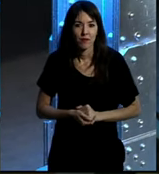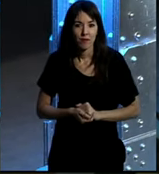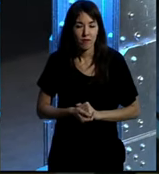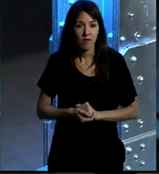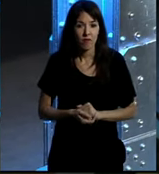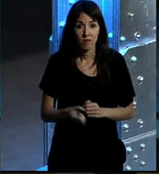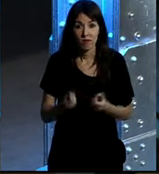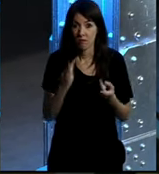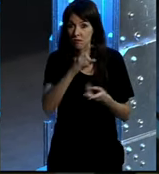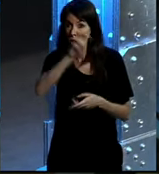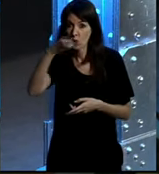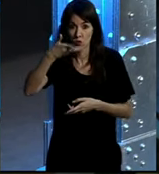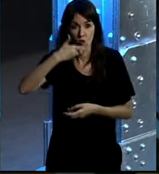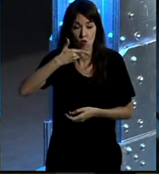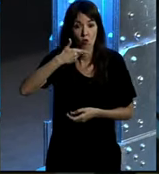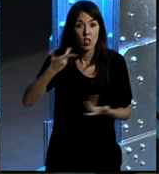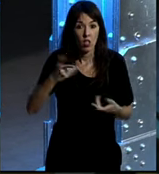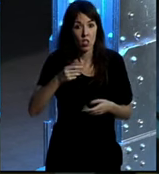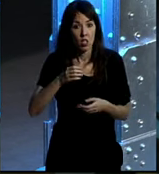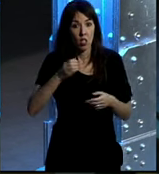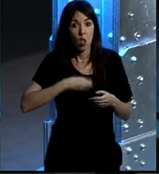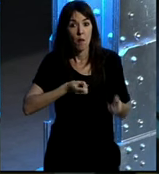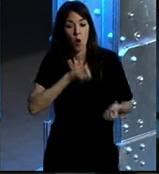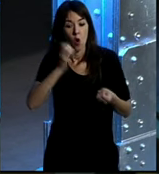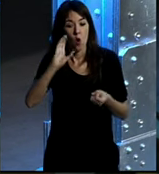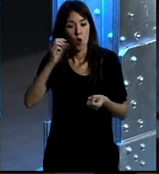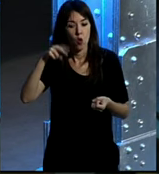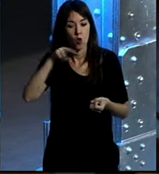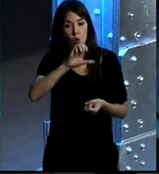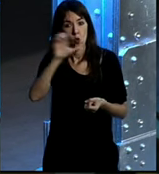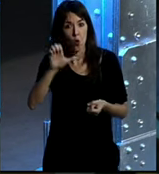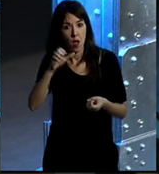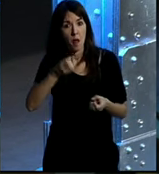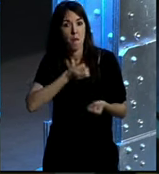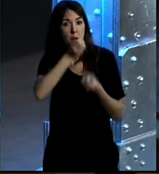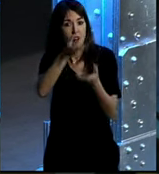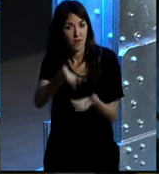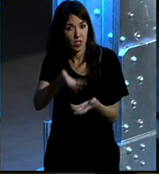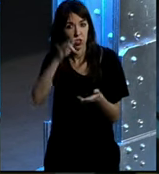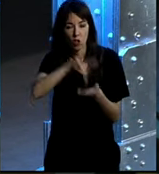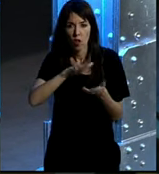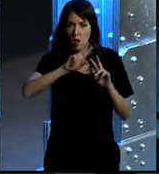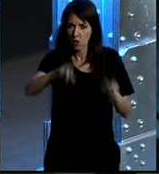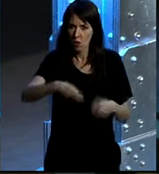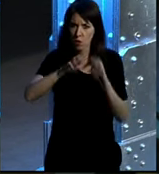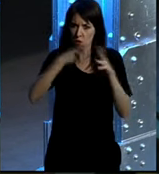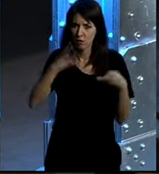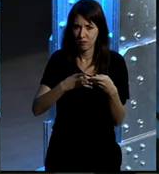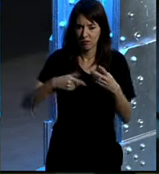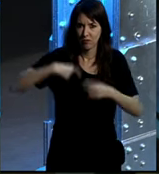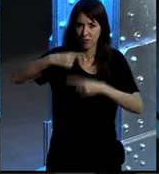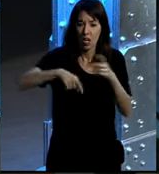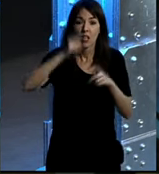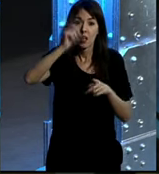Algunos otros que os sonarán, probablemente, el Clutrain Manifesto, un clásico también de lo que ha sido la revolución de Internet, y de cómo